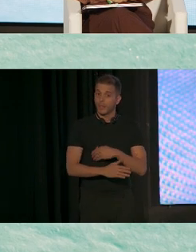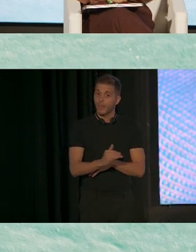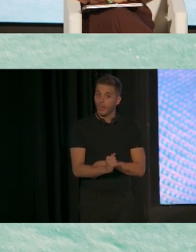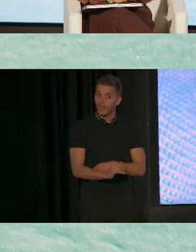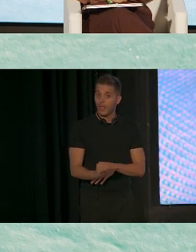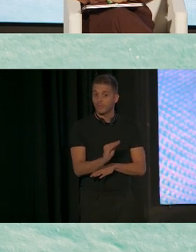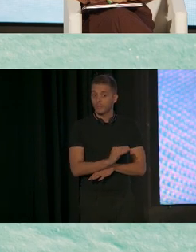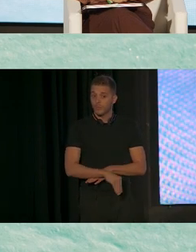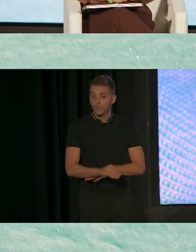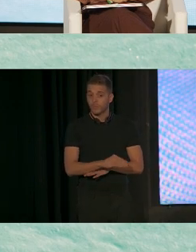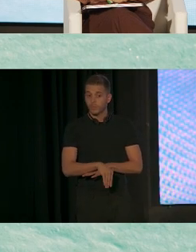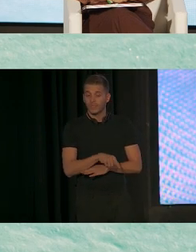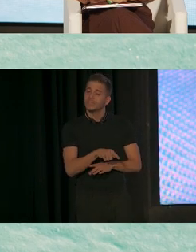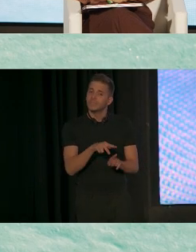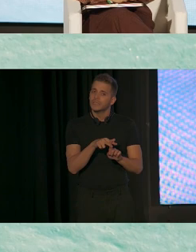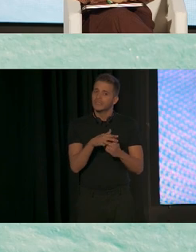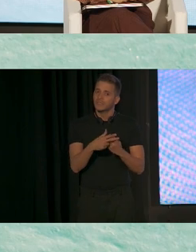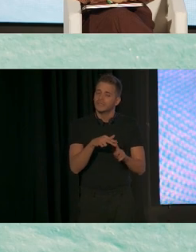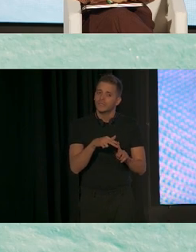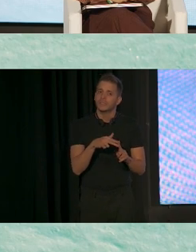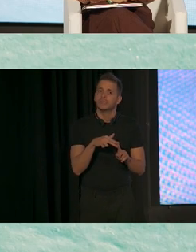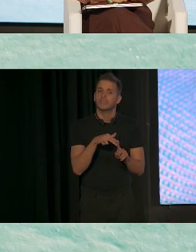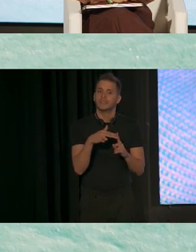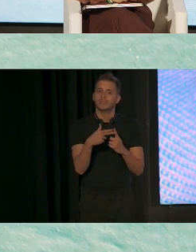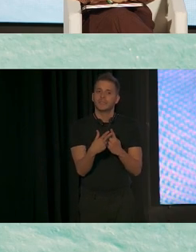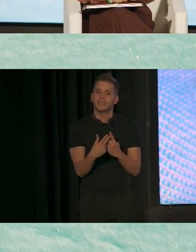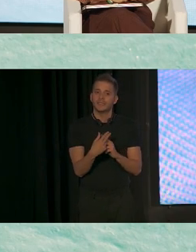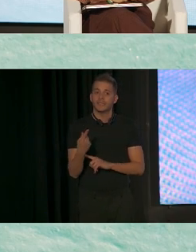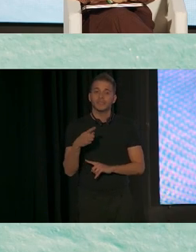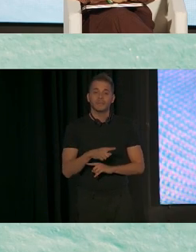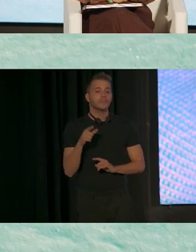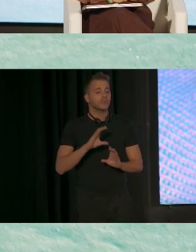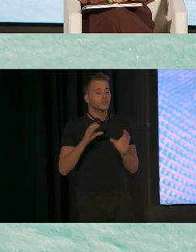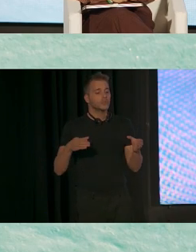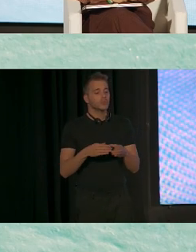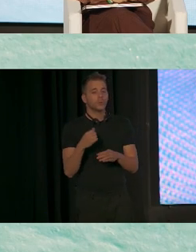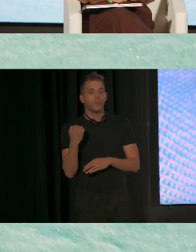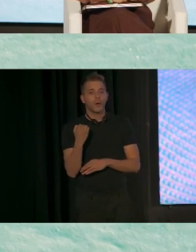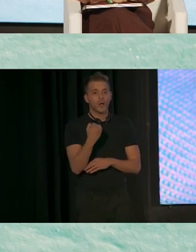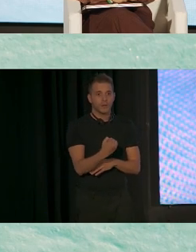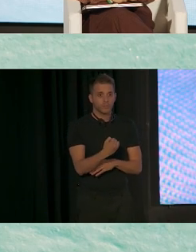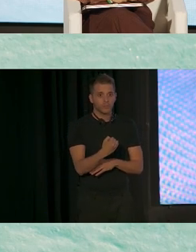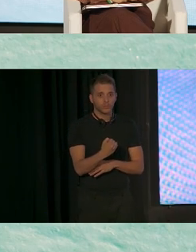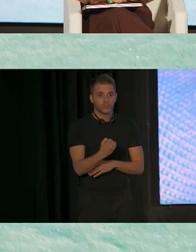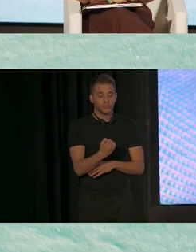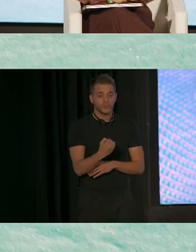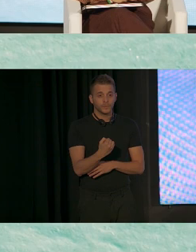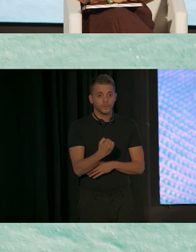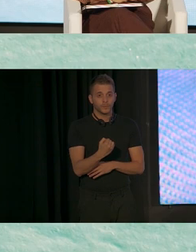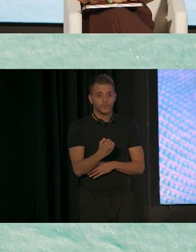taller que es como un grupo de apoyo, pero también están aprendiendo